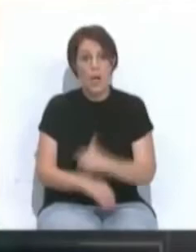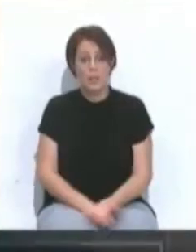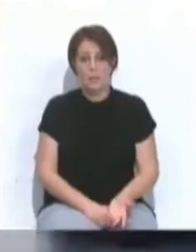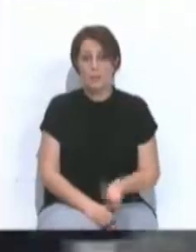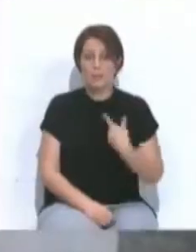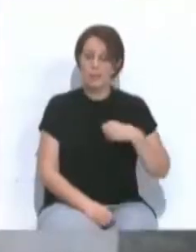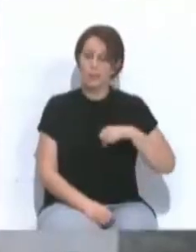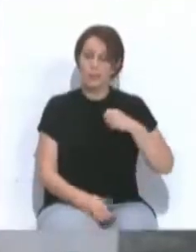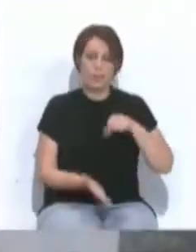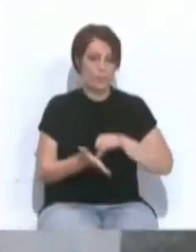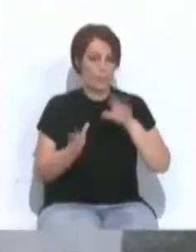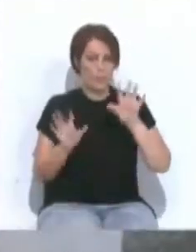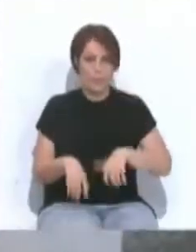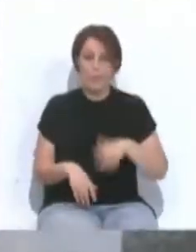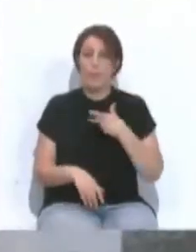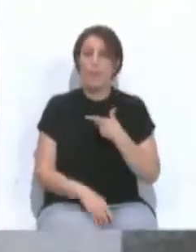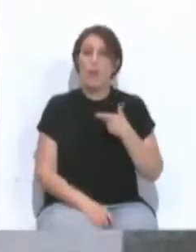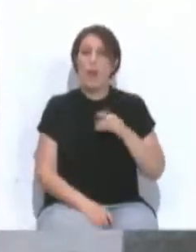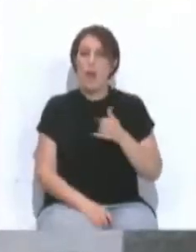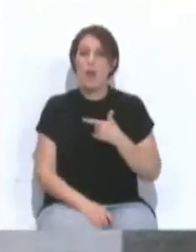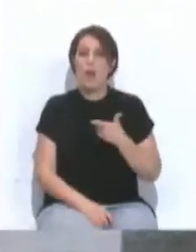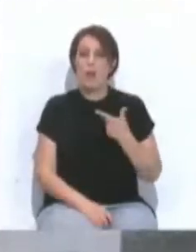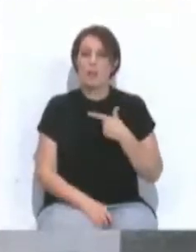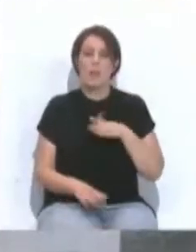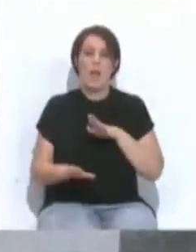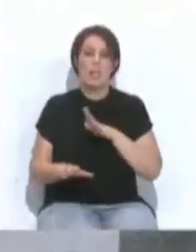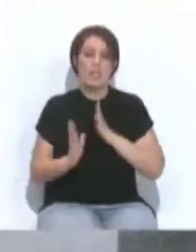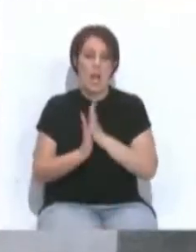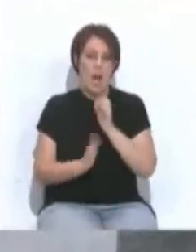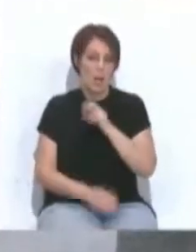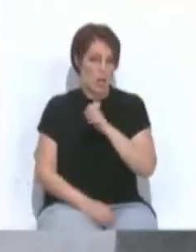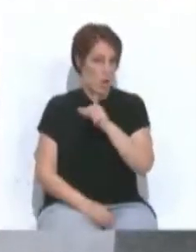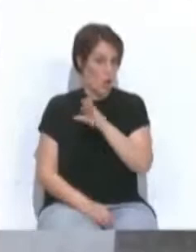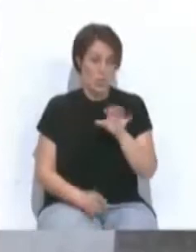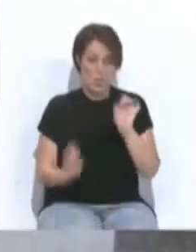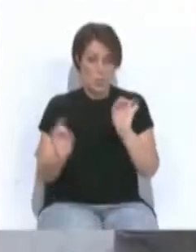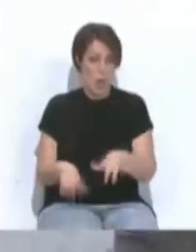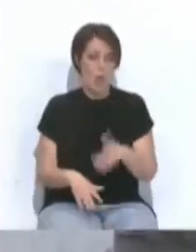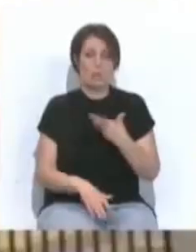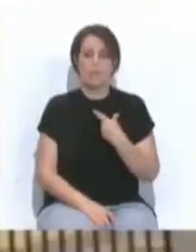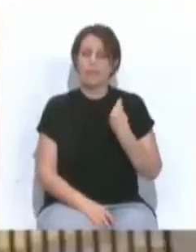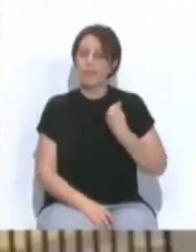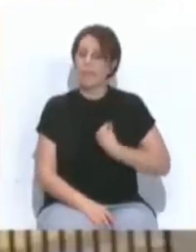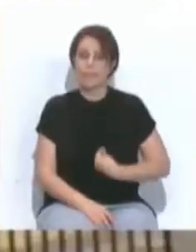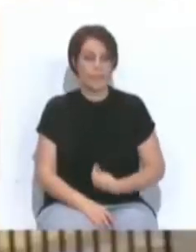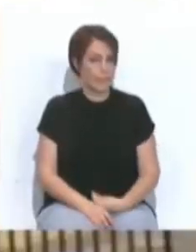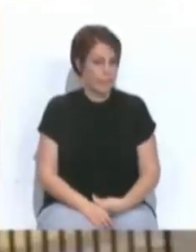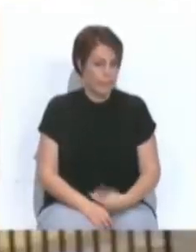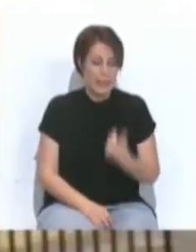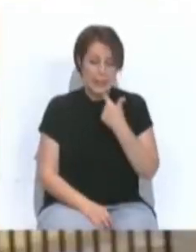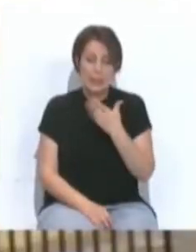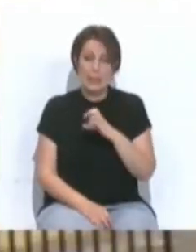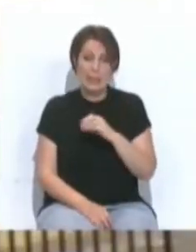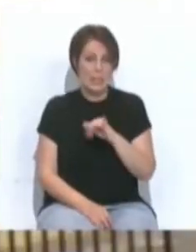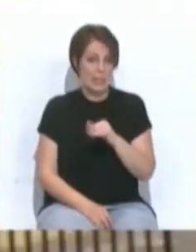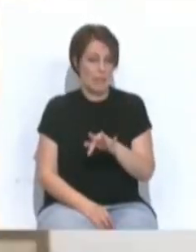caso del hospital de la capital gaditana incluye también al de San Carlos de San Fernando, donde se produce la misma situación, según